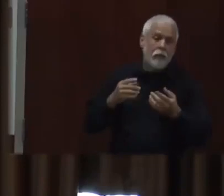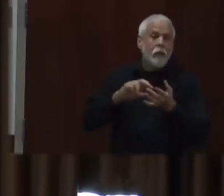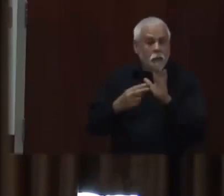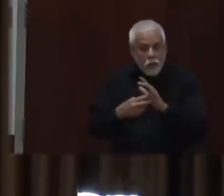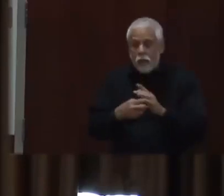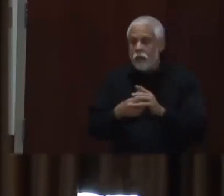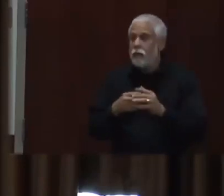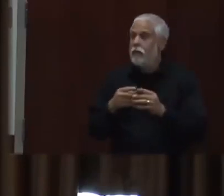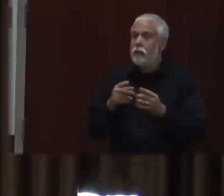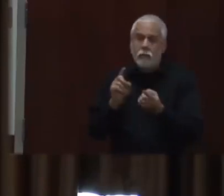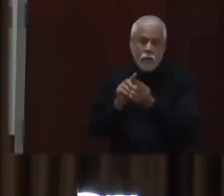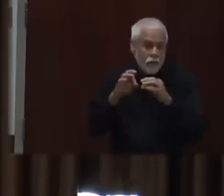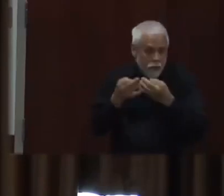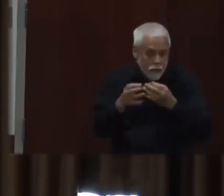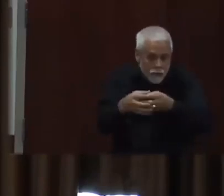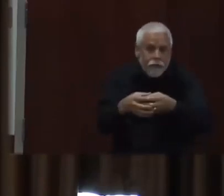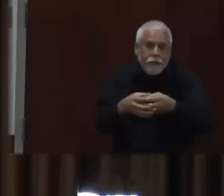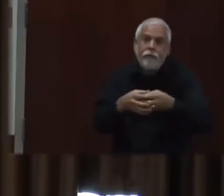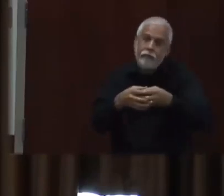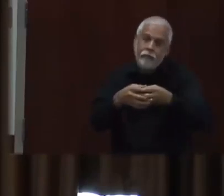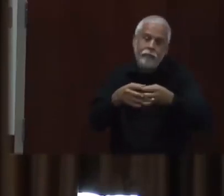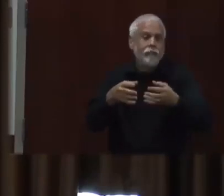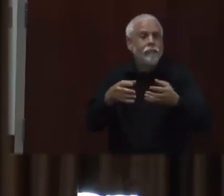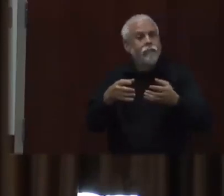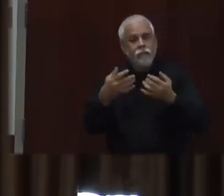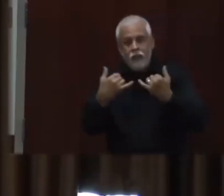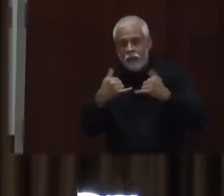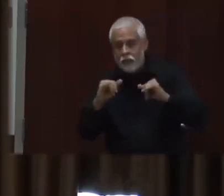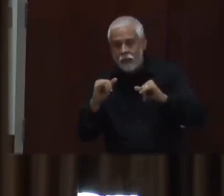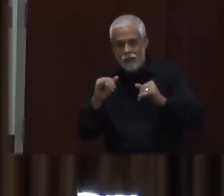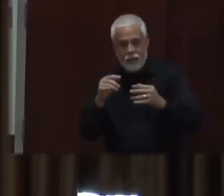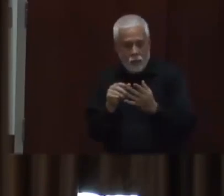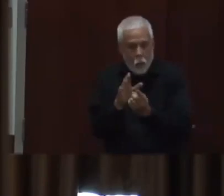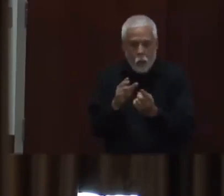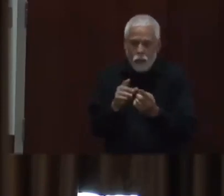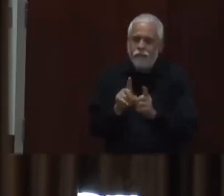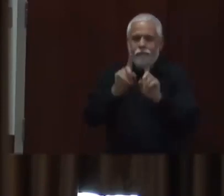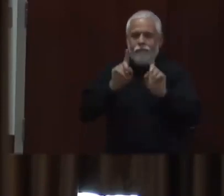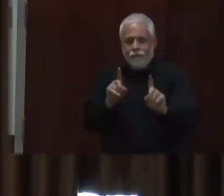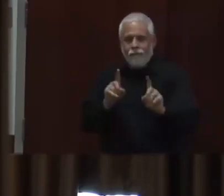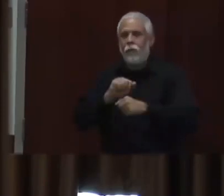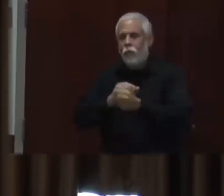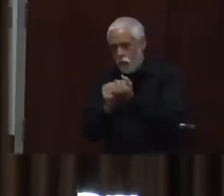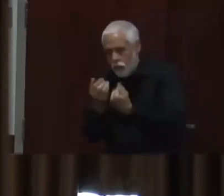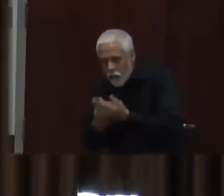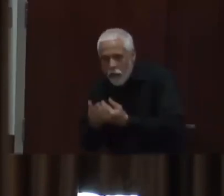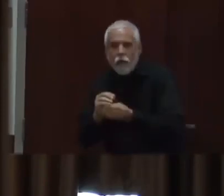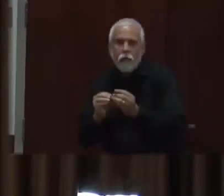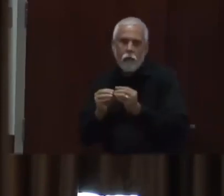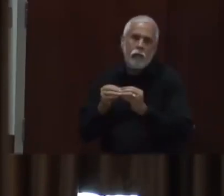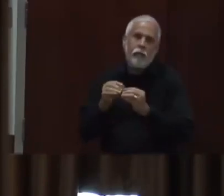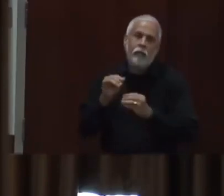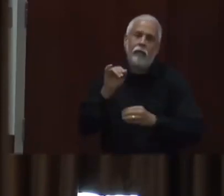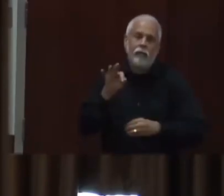3Ws son importantes cuando las usamos juntas, entonces es nuestra mejor opción. Si una de ellas no es